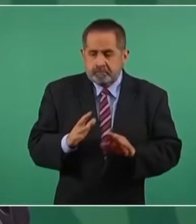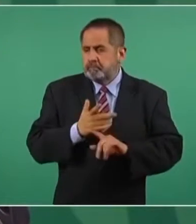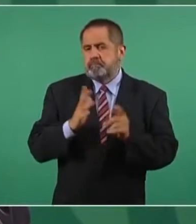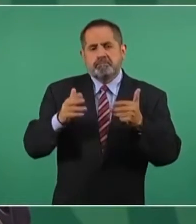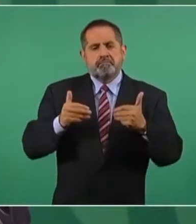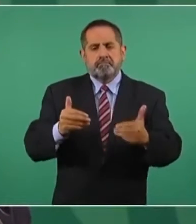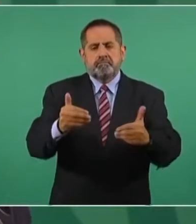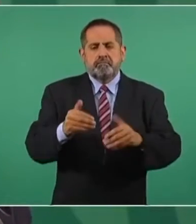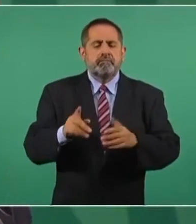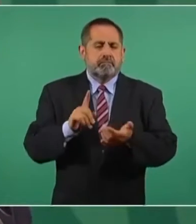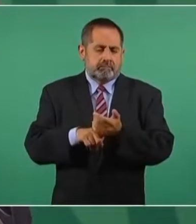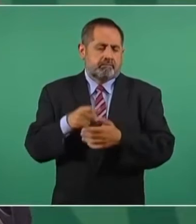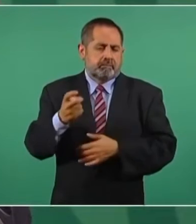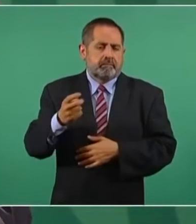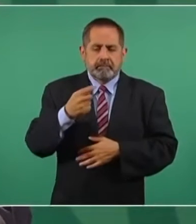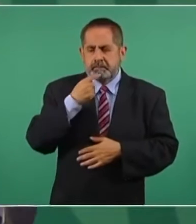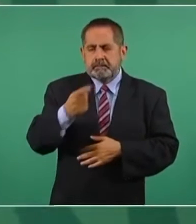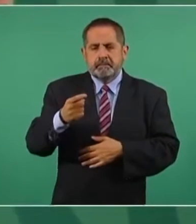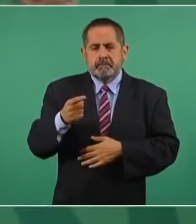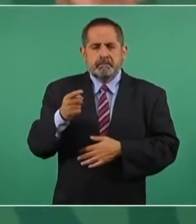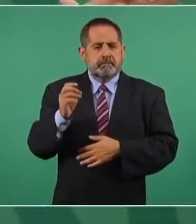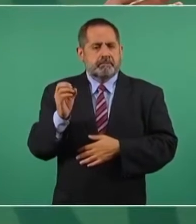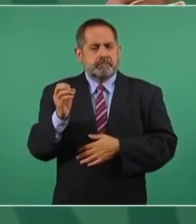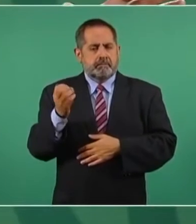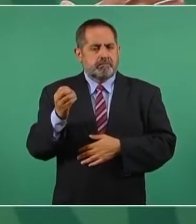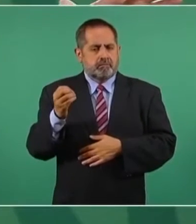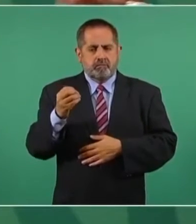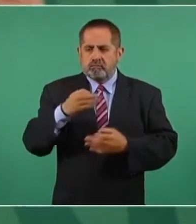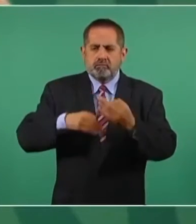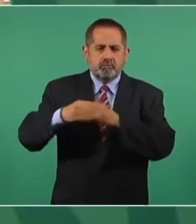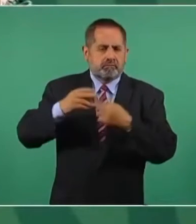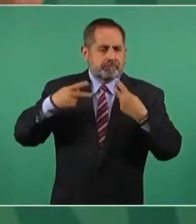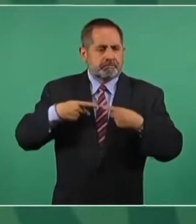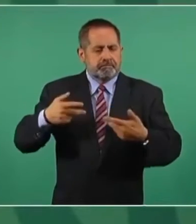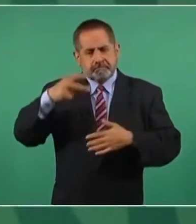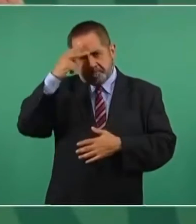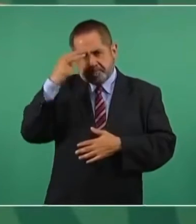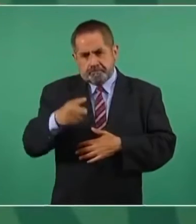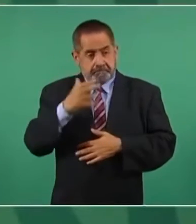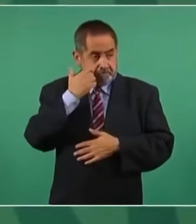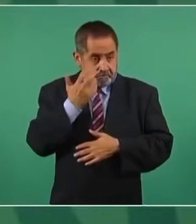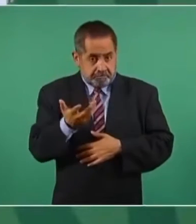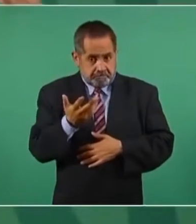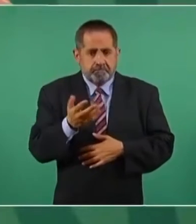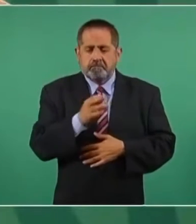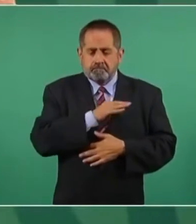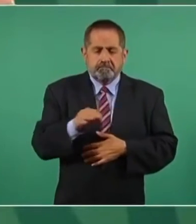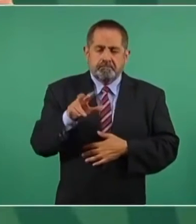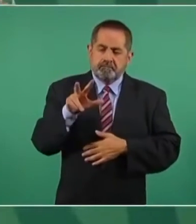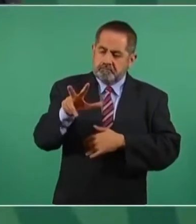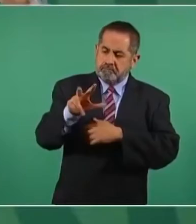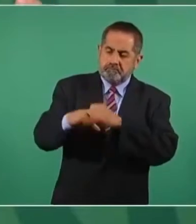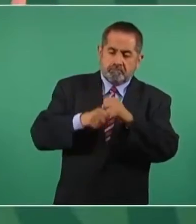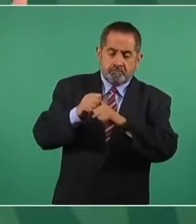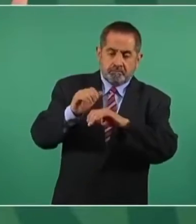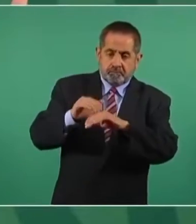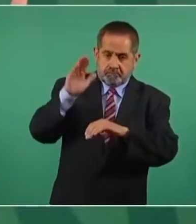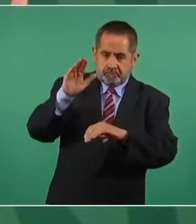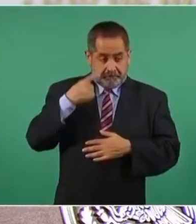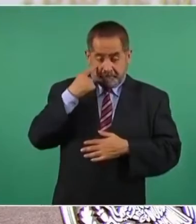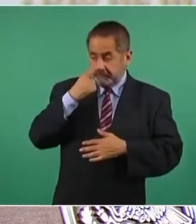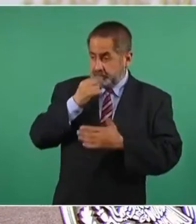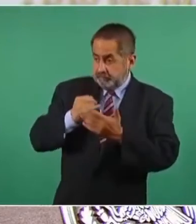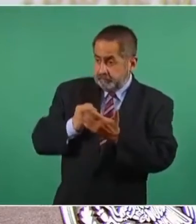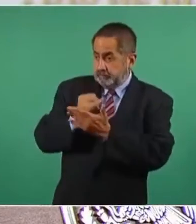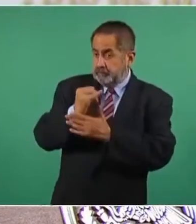vacunados todos los mexicanos que lo deseen, mayores de 18 años.